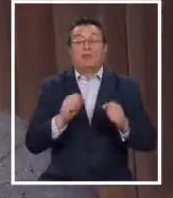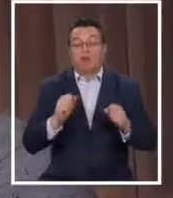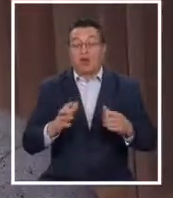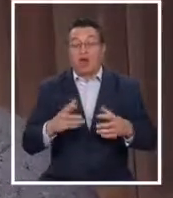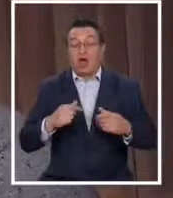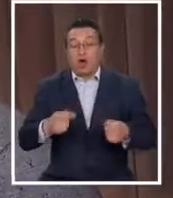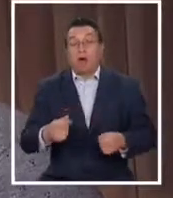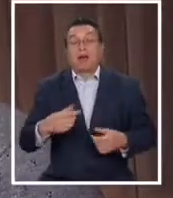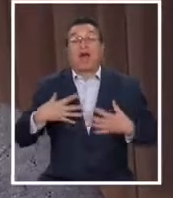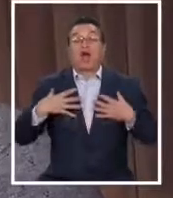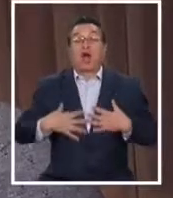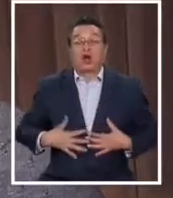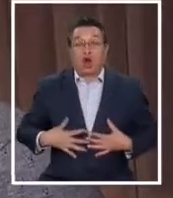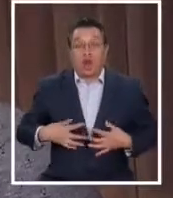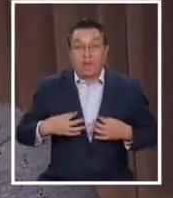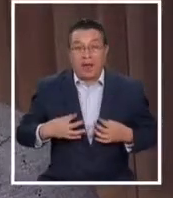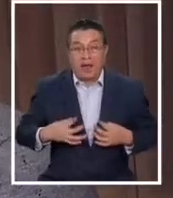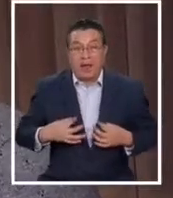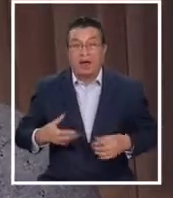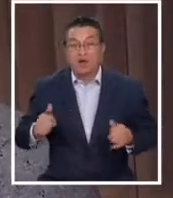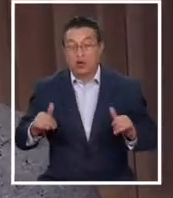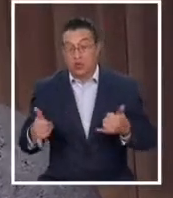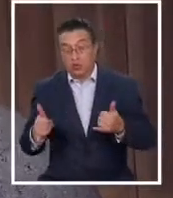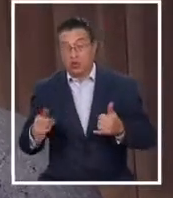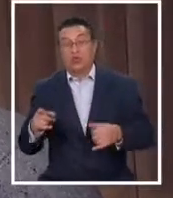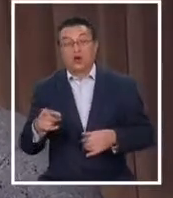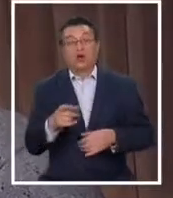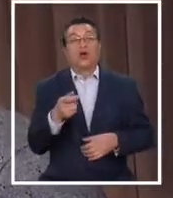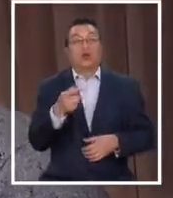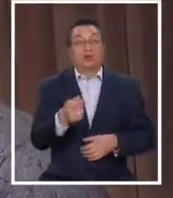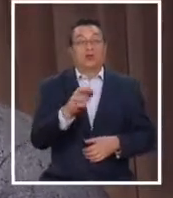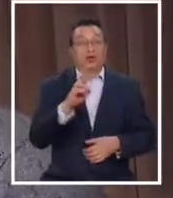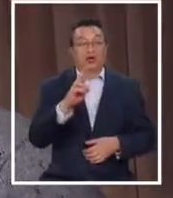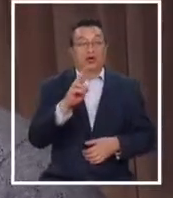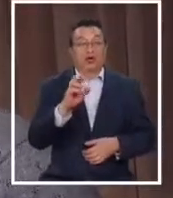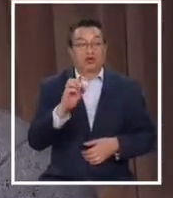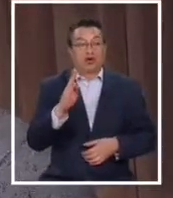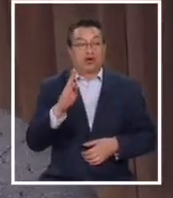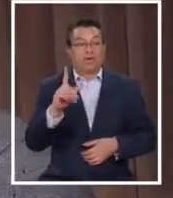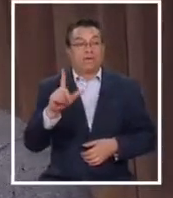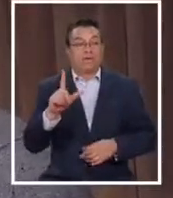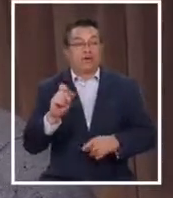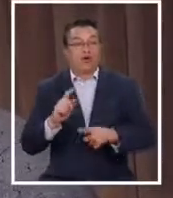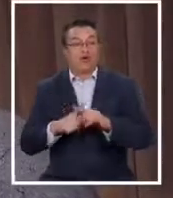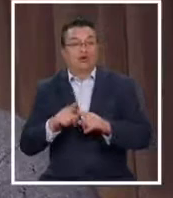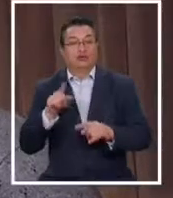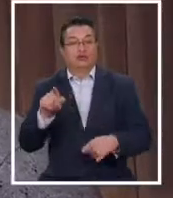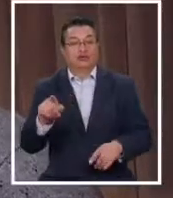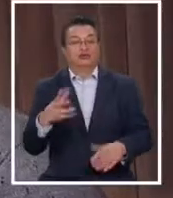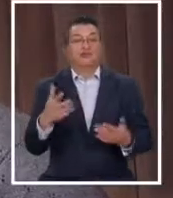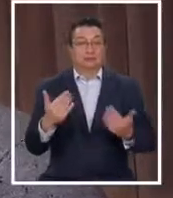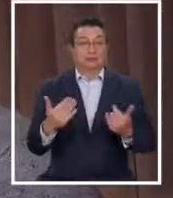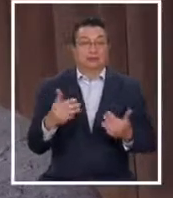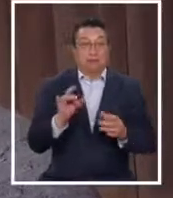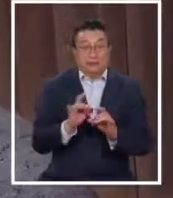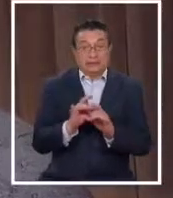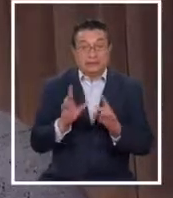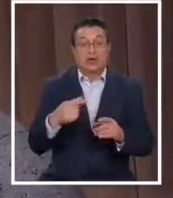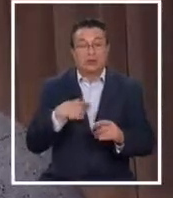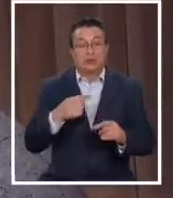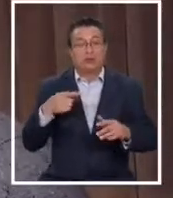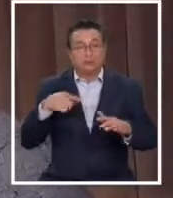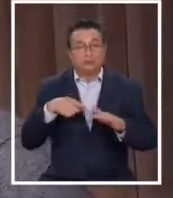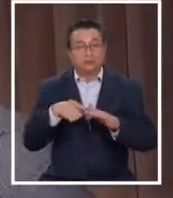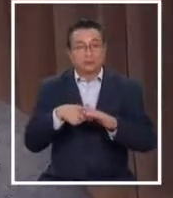ropa. Hay muchos juegos que necesitan Roblox, que son juegos exclusivos. Entonces, así fuimos